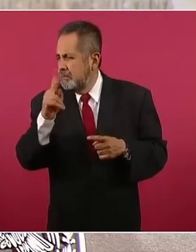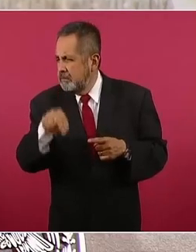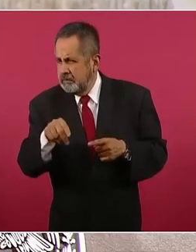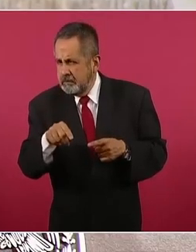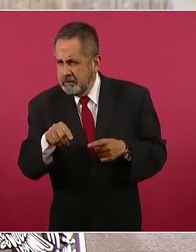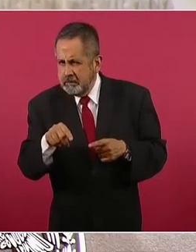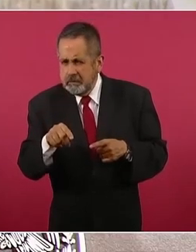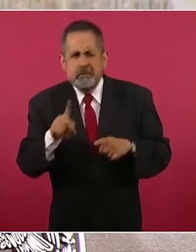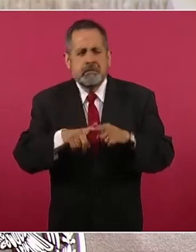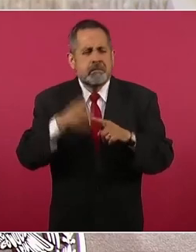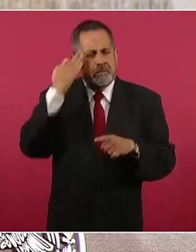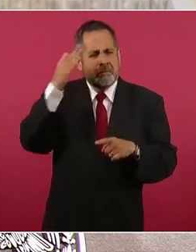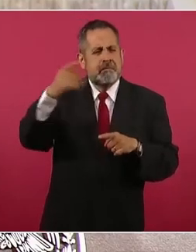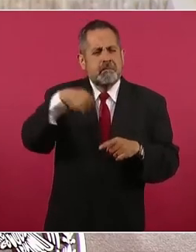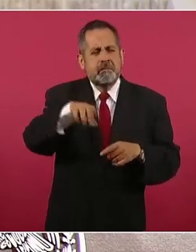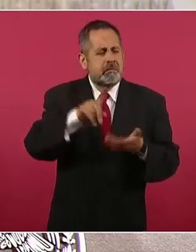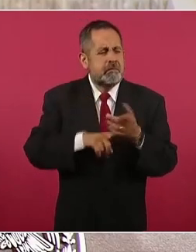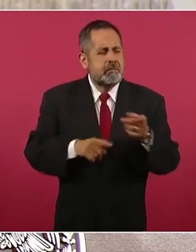¿De quién era?